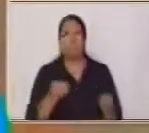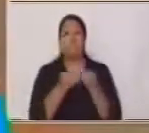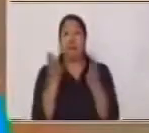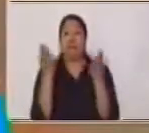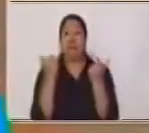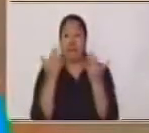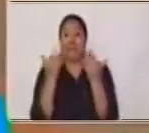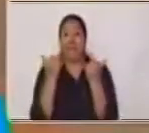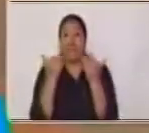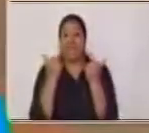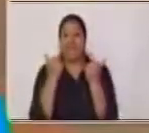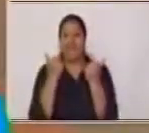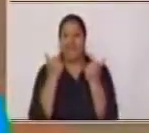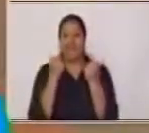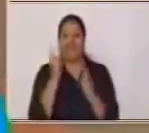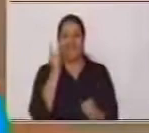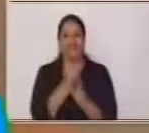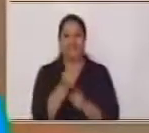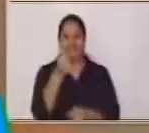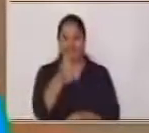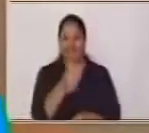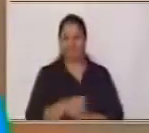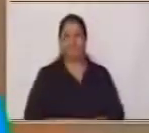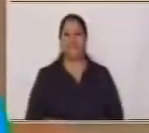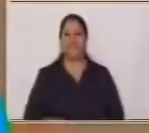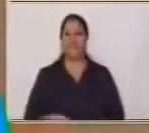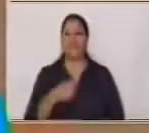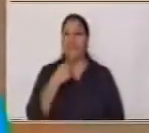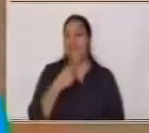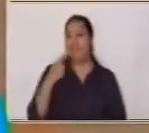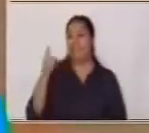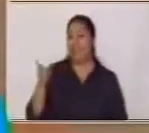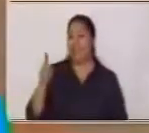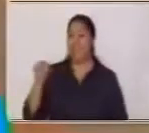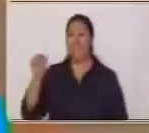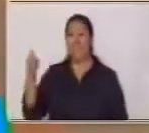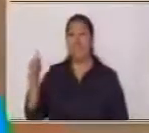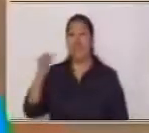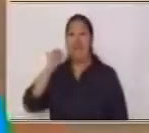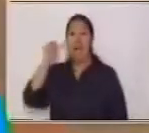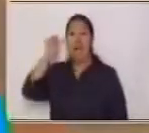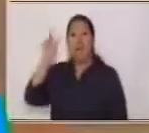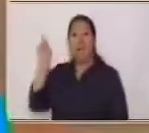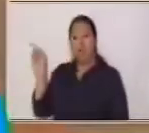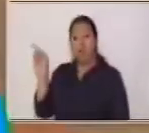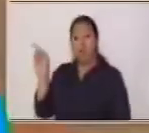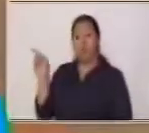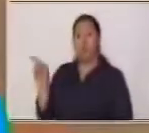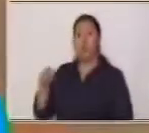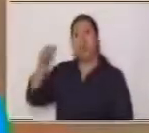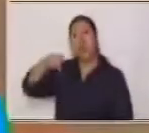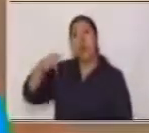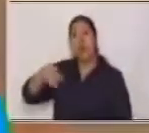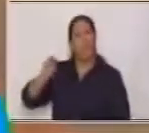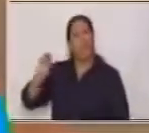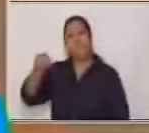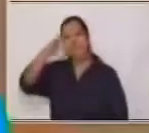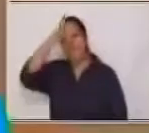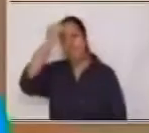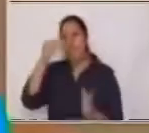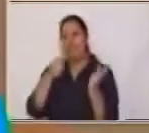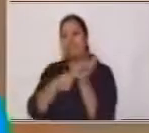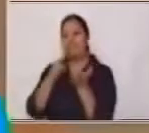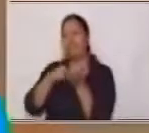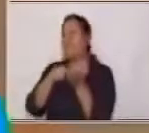Exacto Muy bien Y van a decirle Al adulto responsable Que es lo que aprendieron Sobre esa fruta